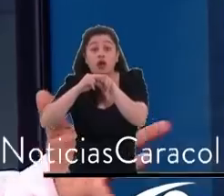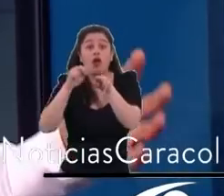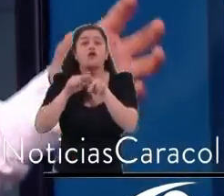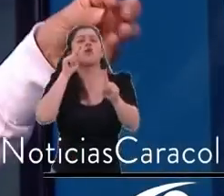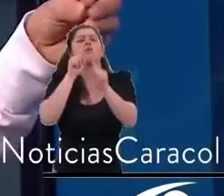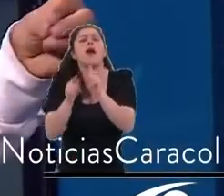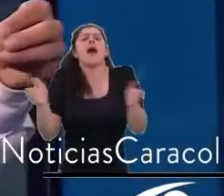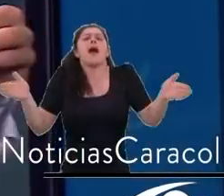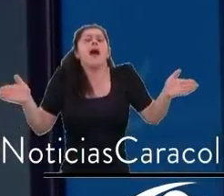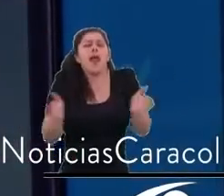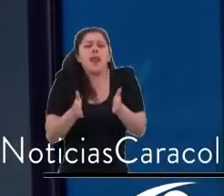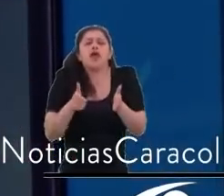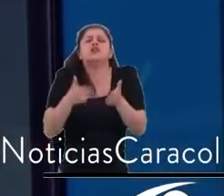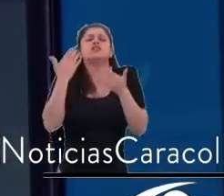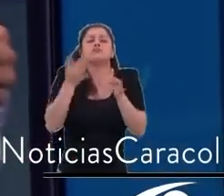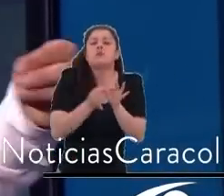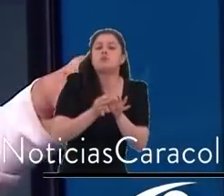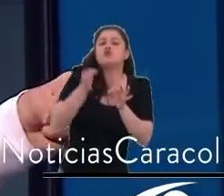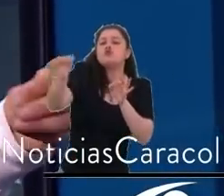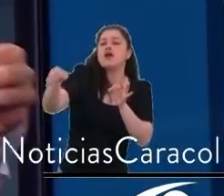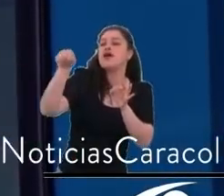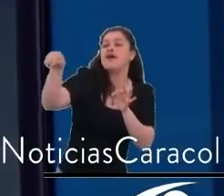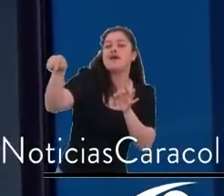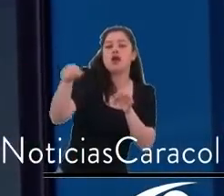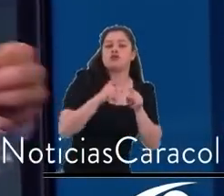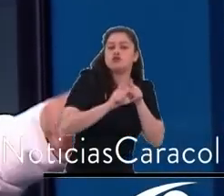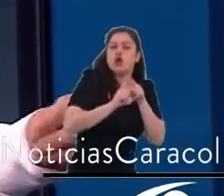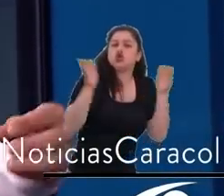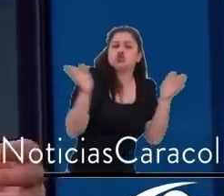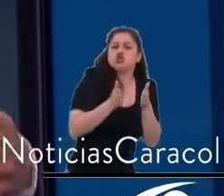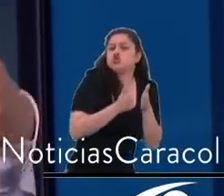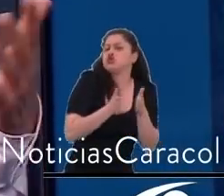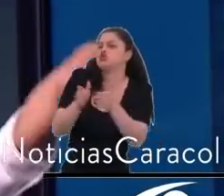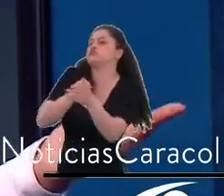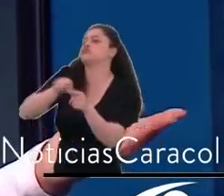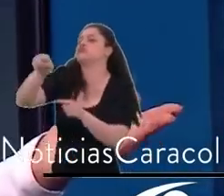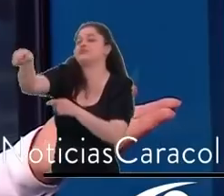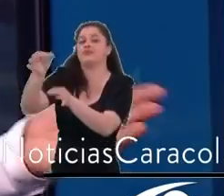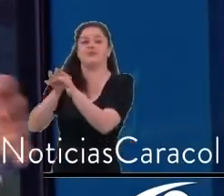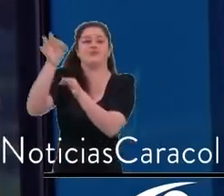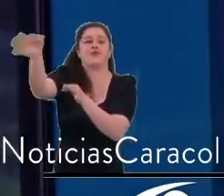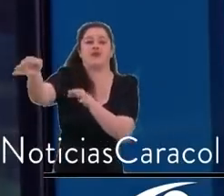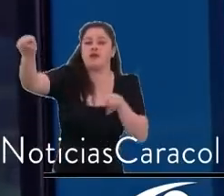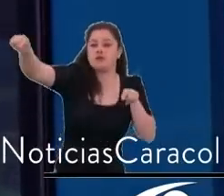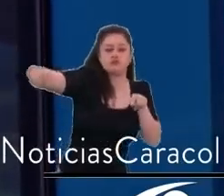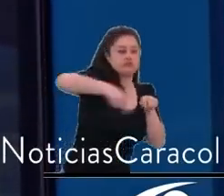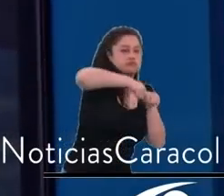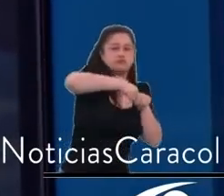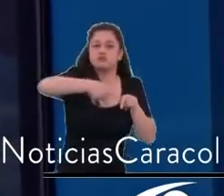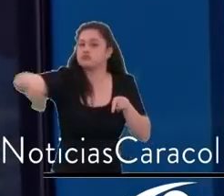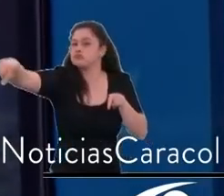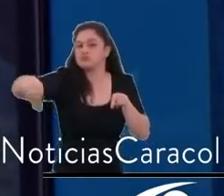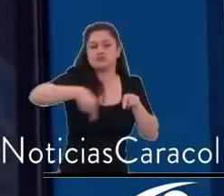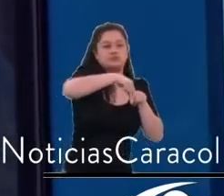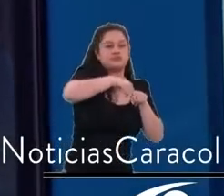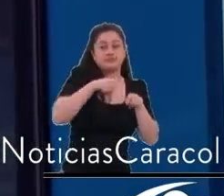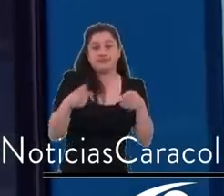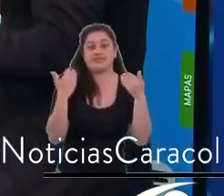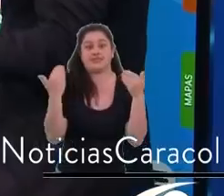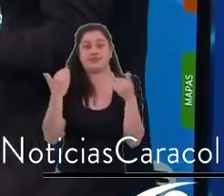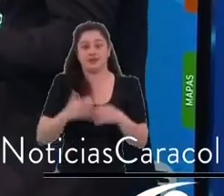pero en vez de que todos quieran entrar en carro armando un gran trancón que puedan entrar en un tren que es como un metro pero de la región.